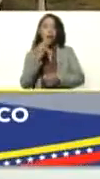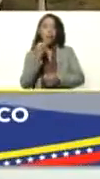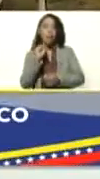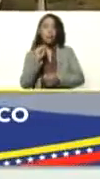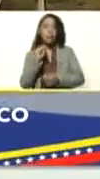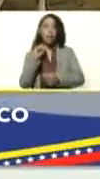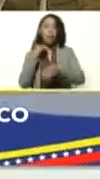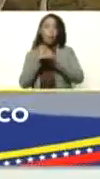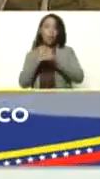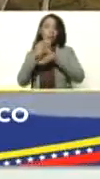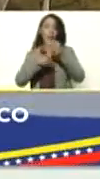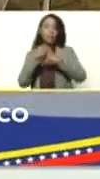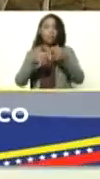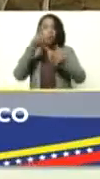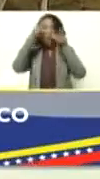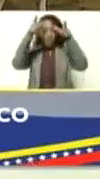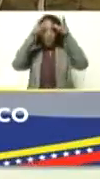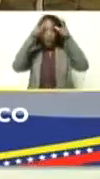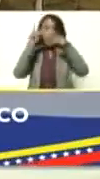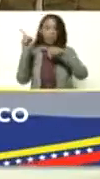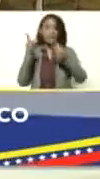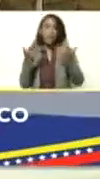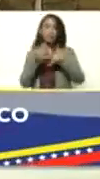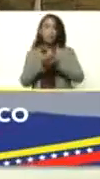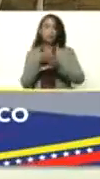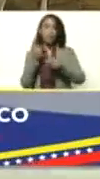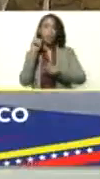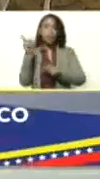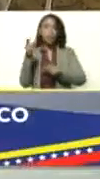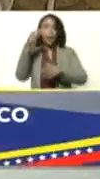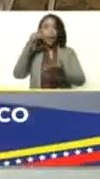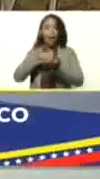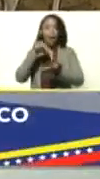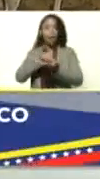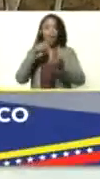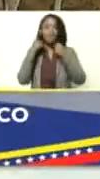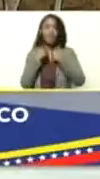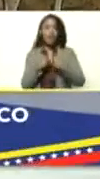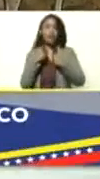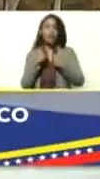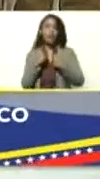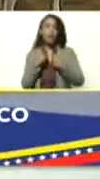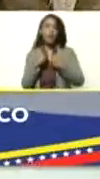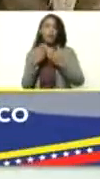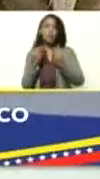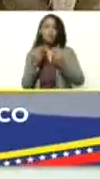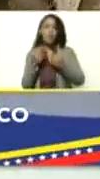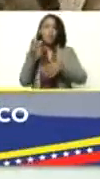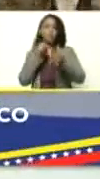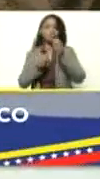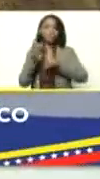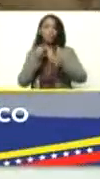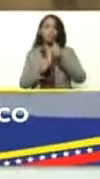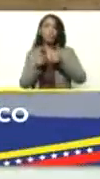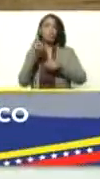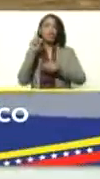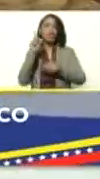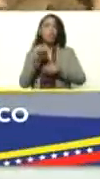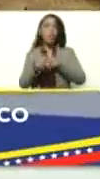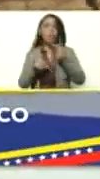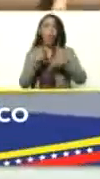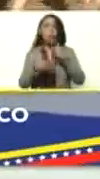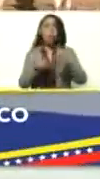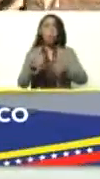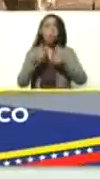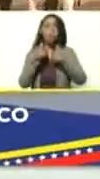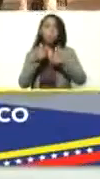vaca, pues, la vaca carora. Un mestizaje, son cabras que son fuertes, muy lecheras y también producen